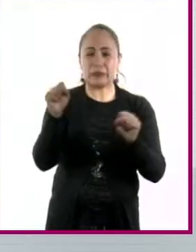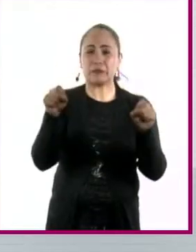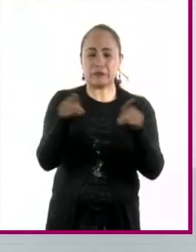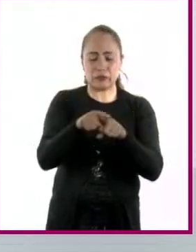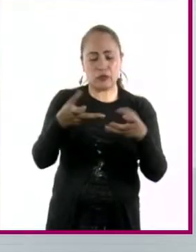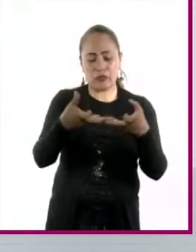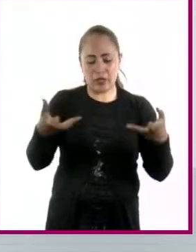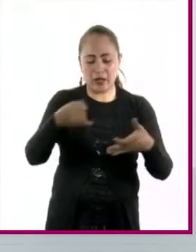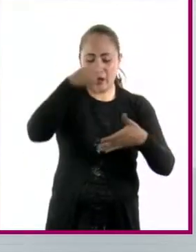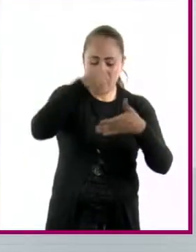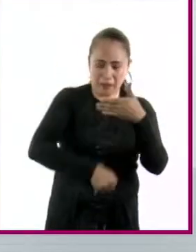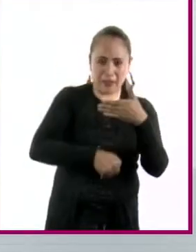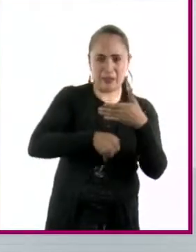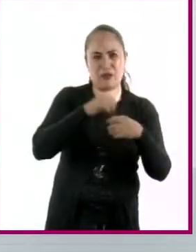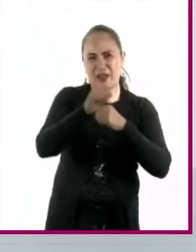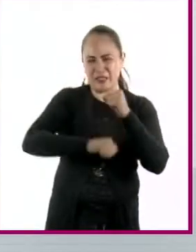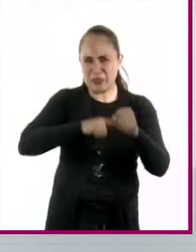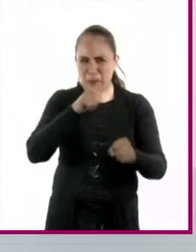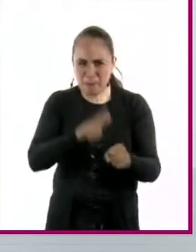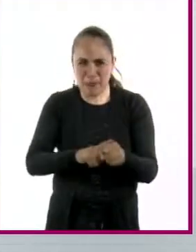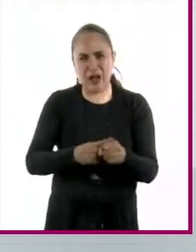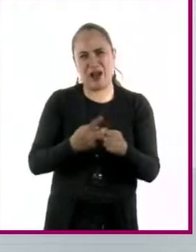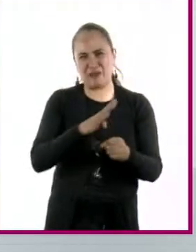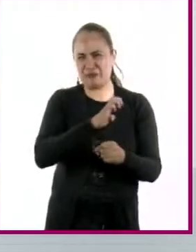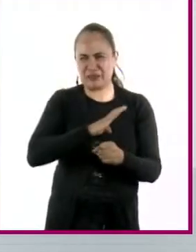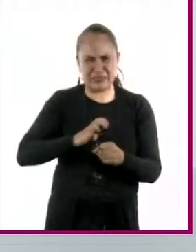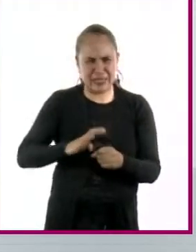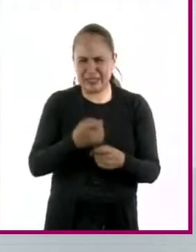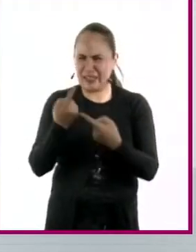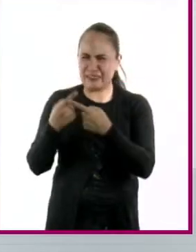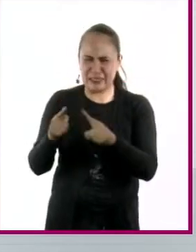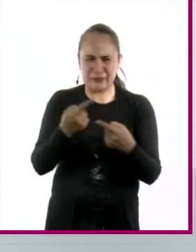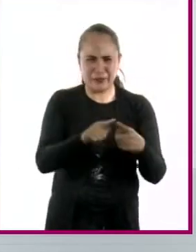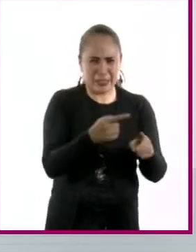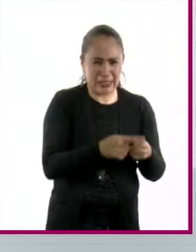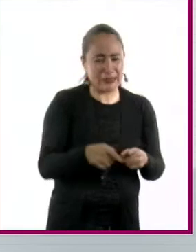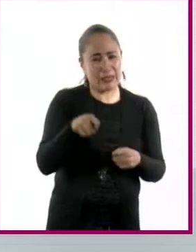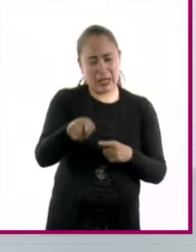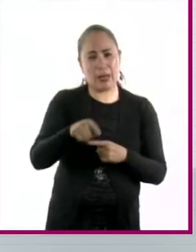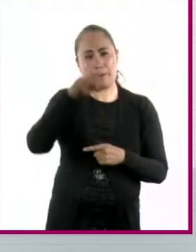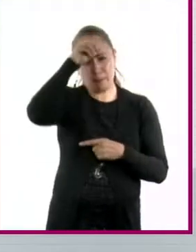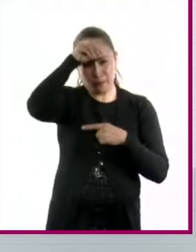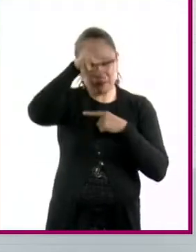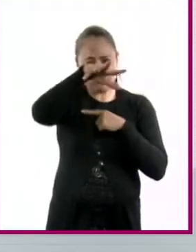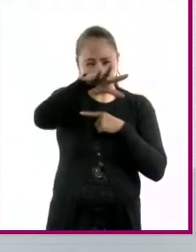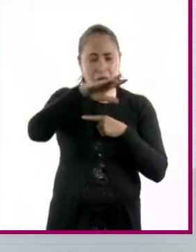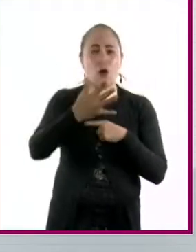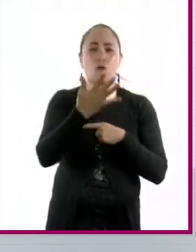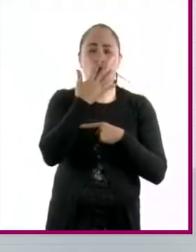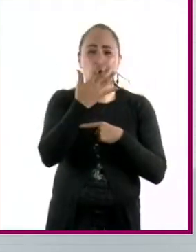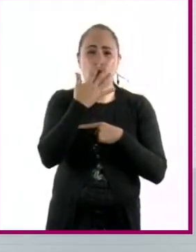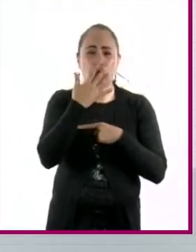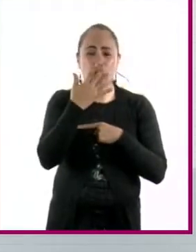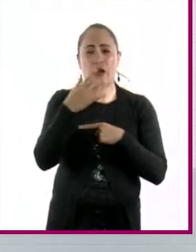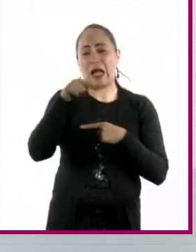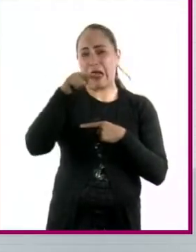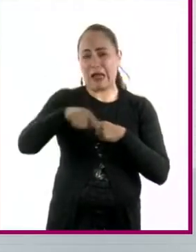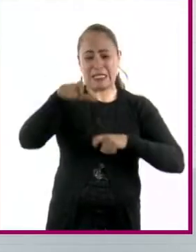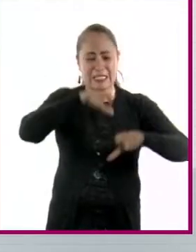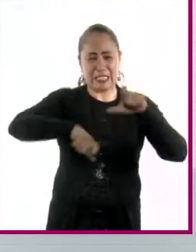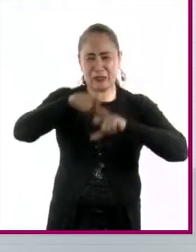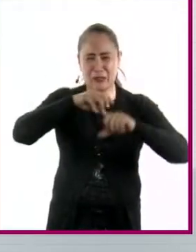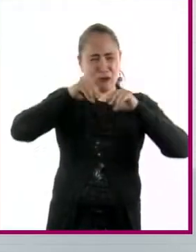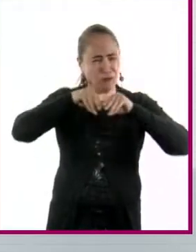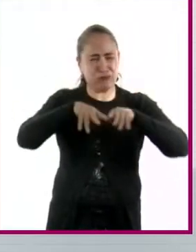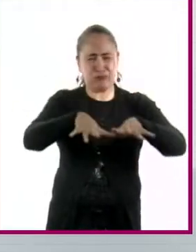y en alrededor. sea, la mina, el derrame de la mina de Sonora, que fue hace varios años, todavía